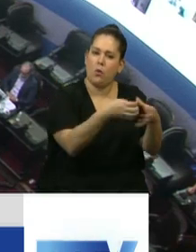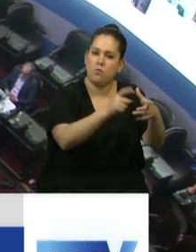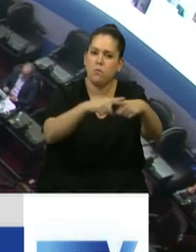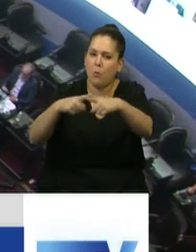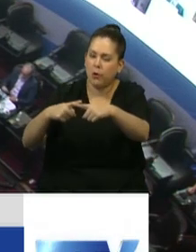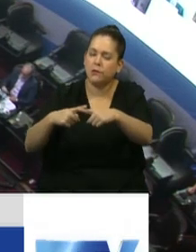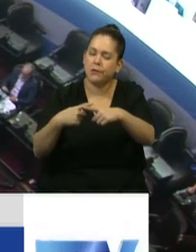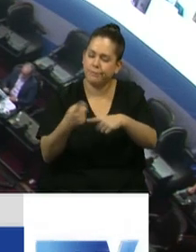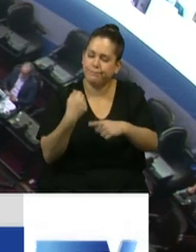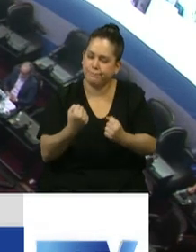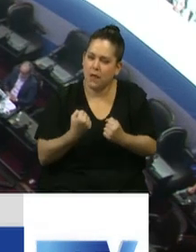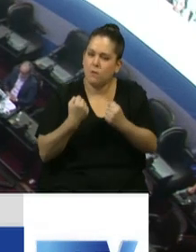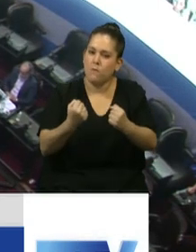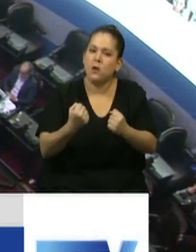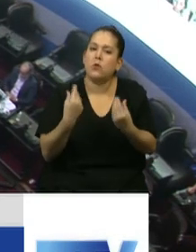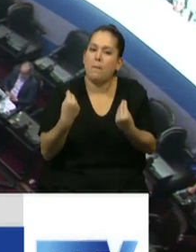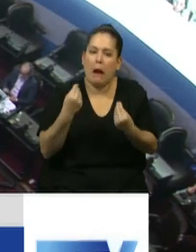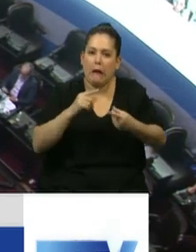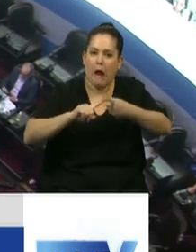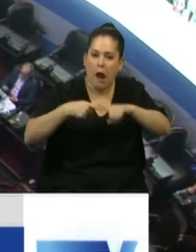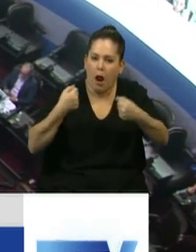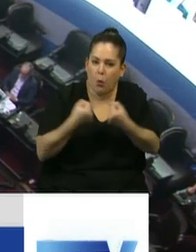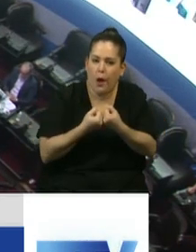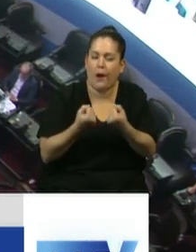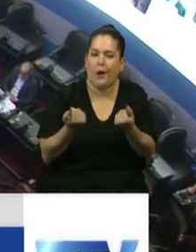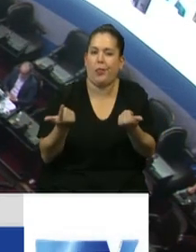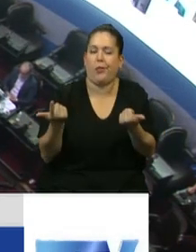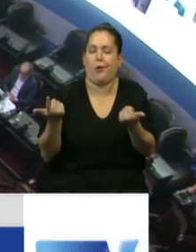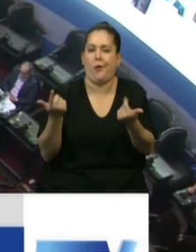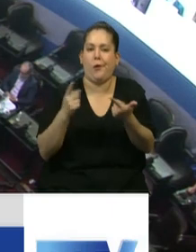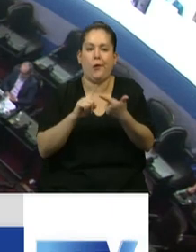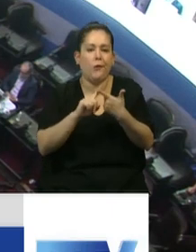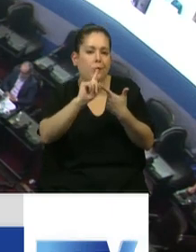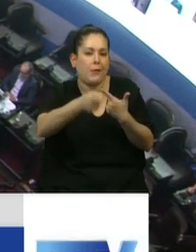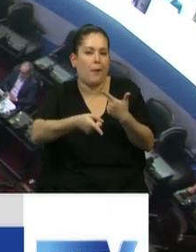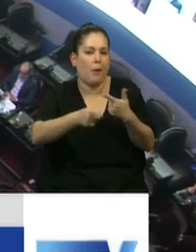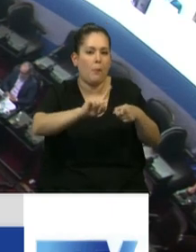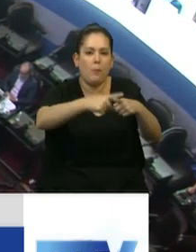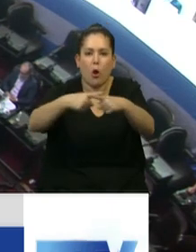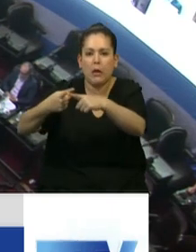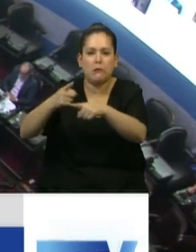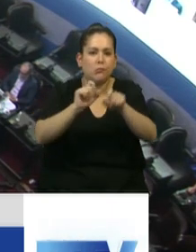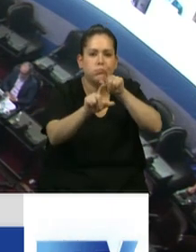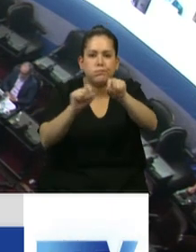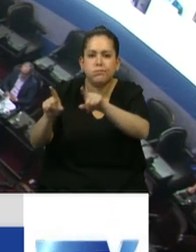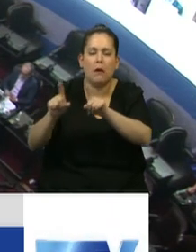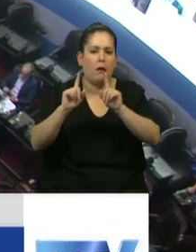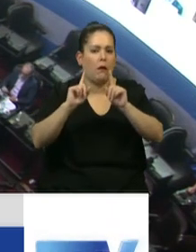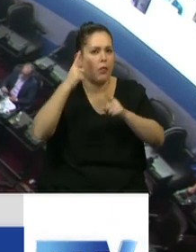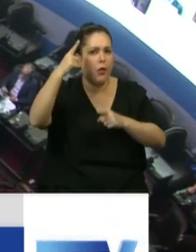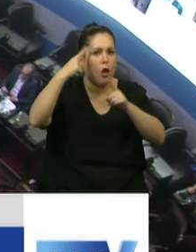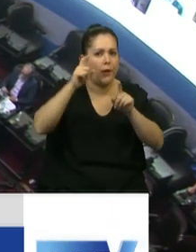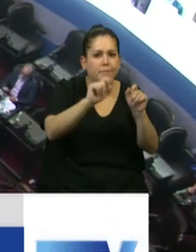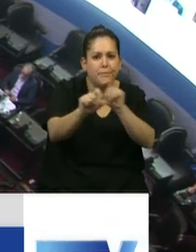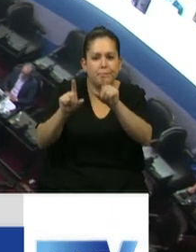poder sesionar, para llegar a un acuerdo político, los desafíos políticos y técnicos que tuvimos para